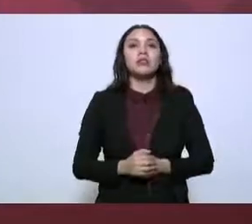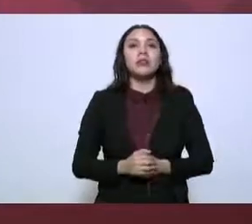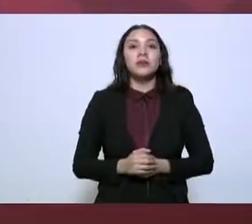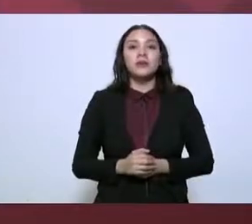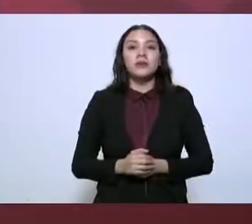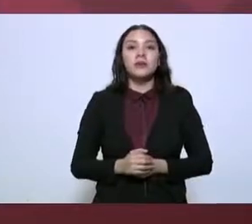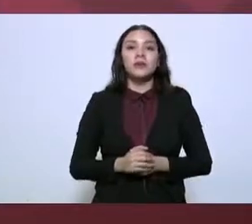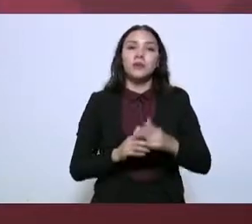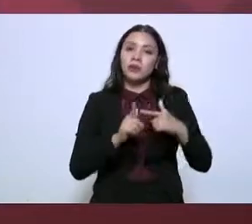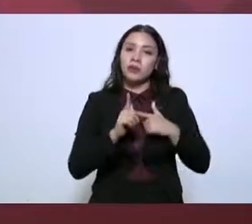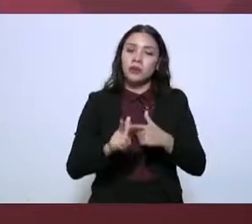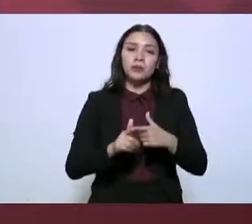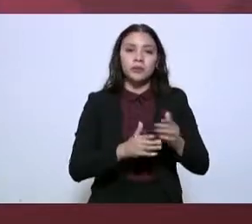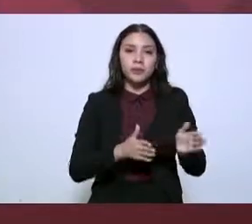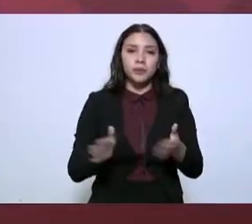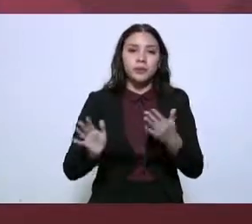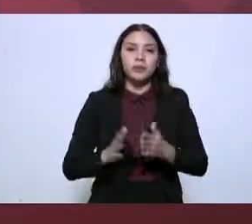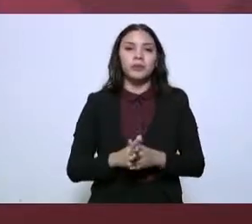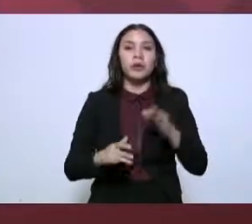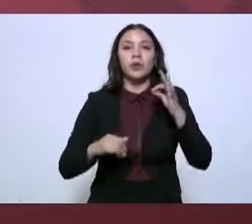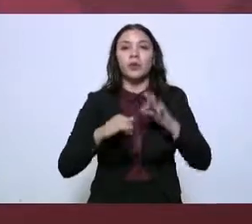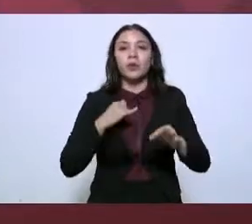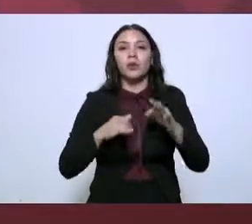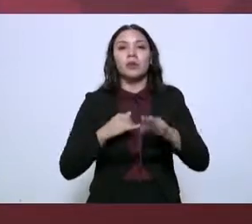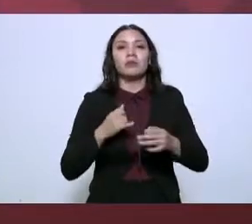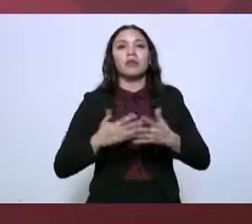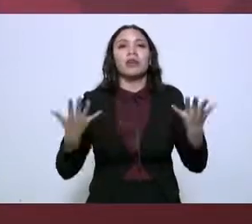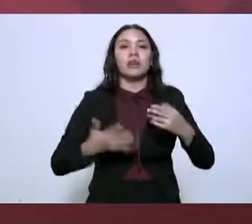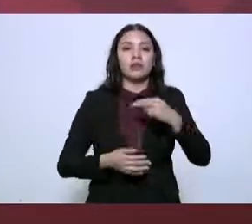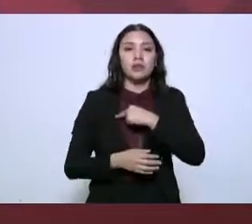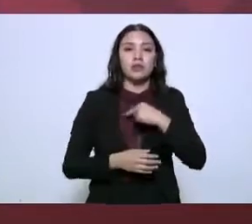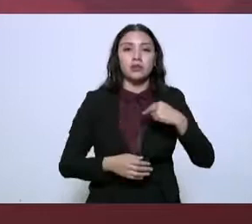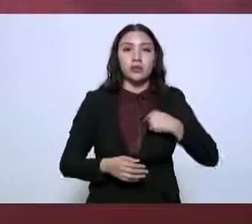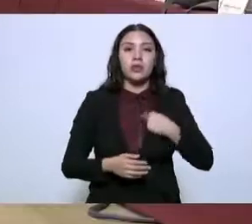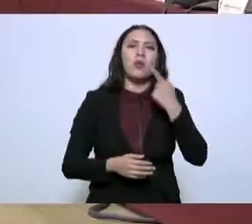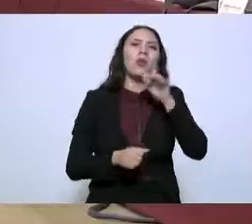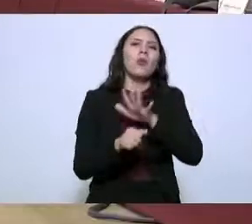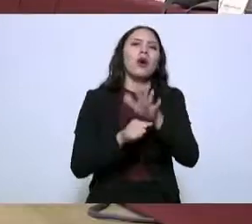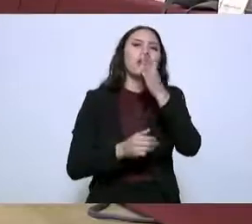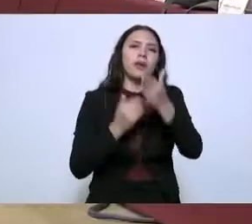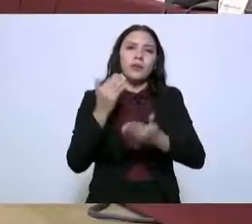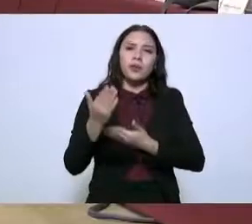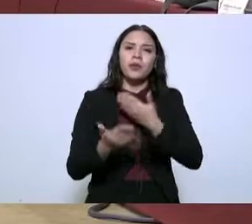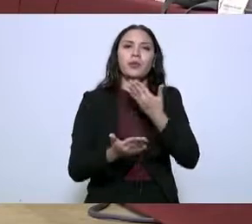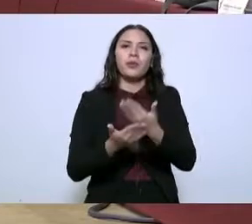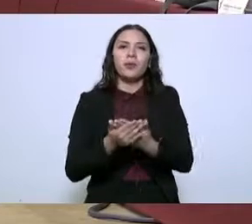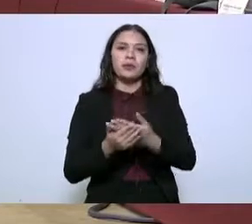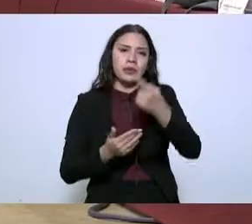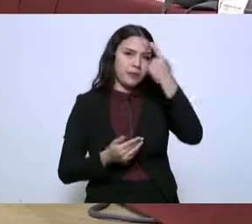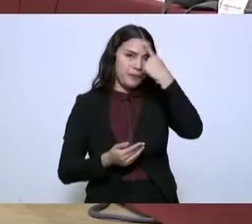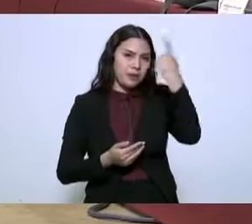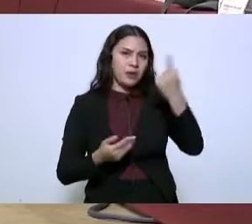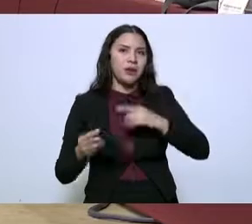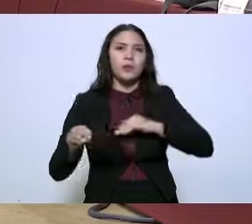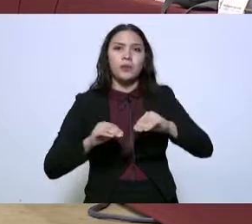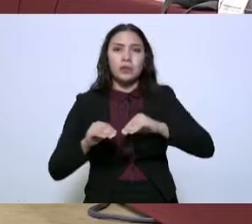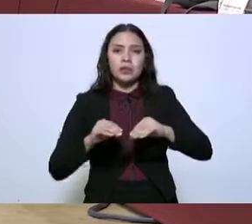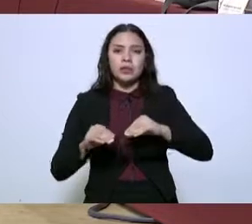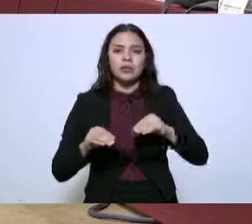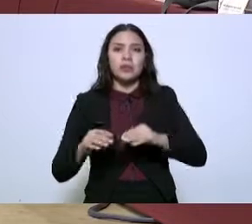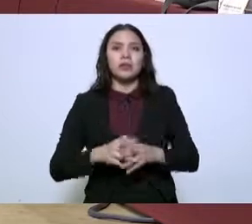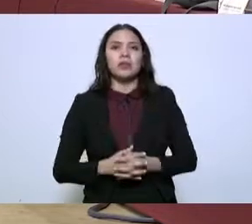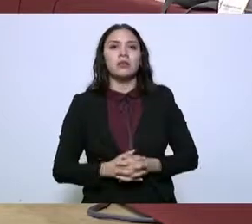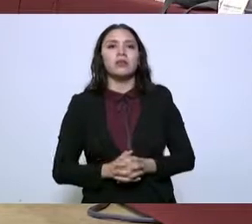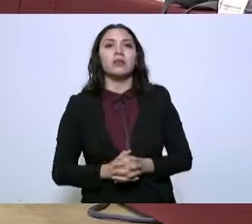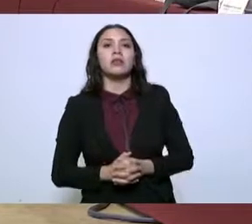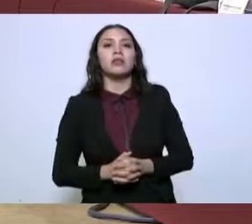Adelante, por favor. Finalmente, ¿qué acciones proponemos que se tengan que realizar para